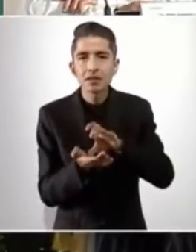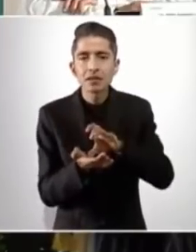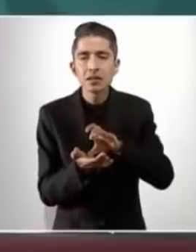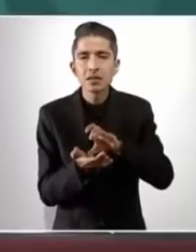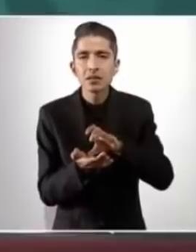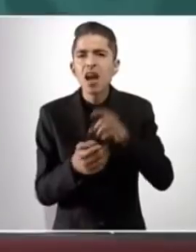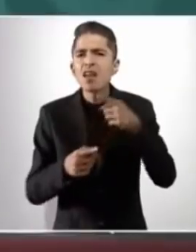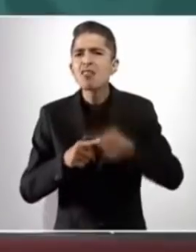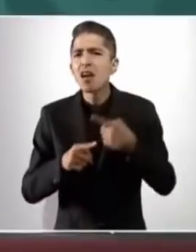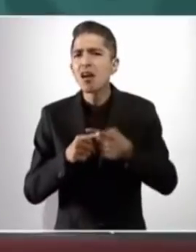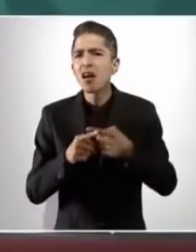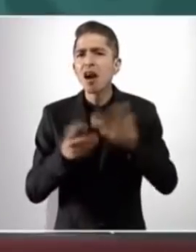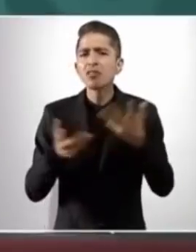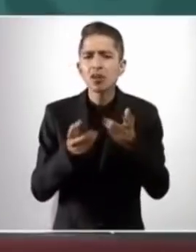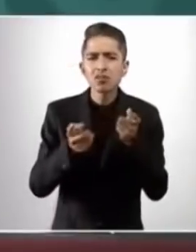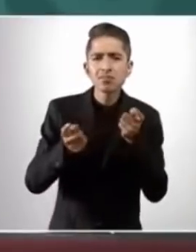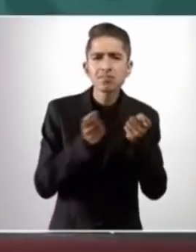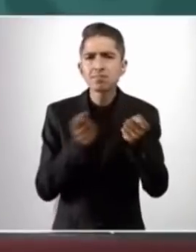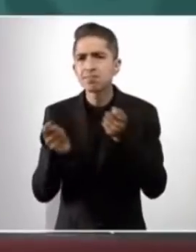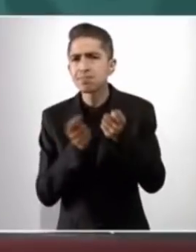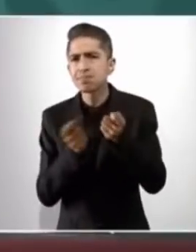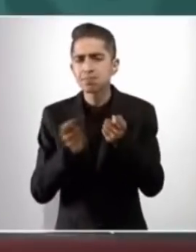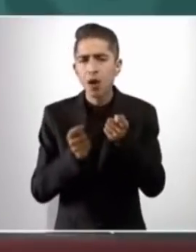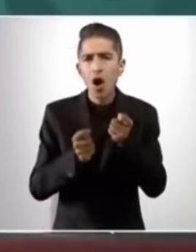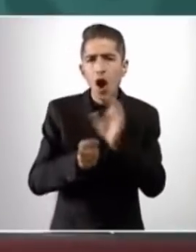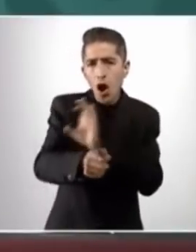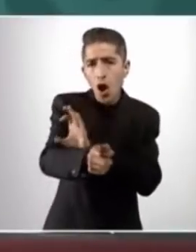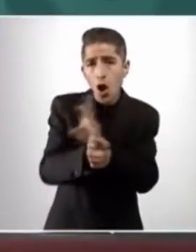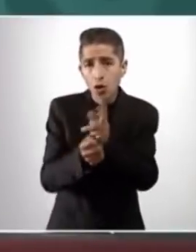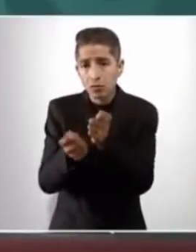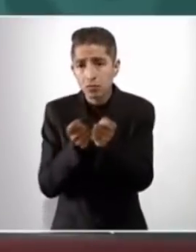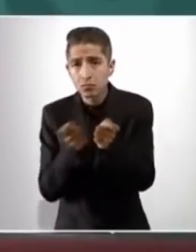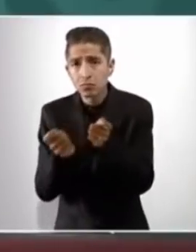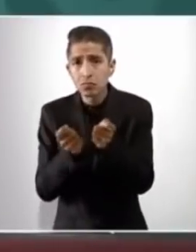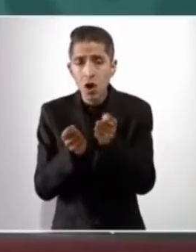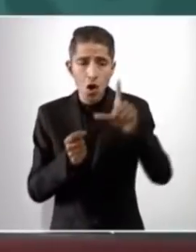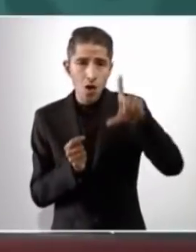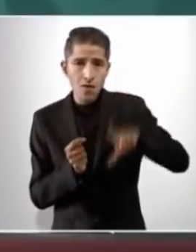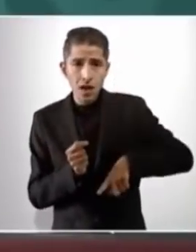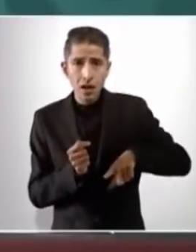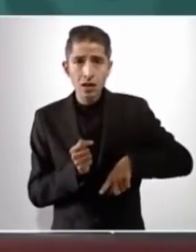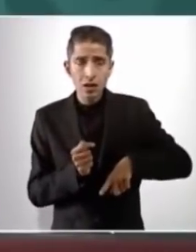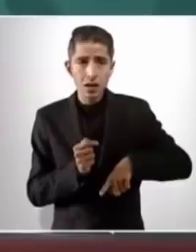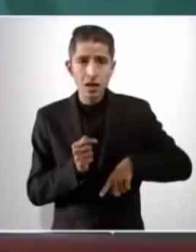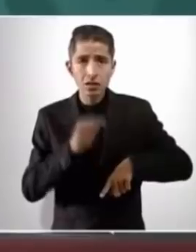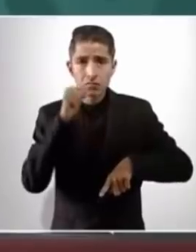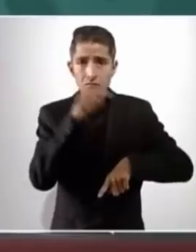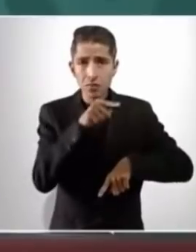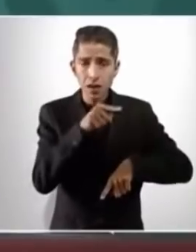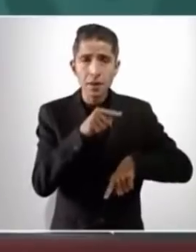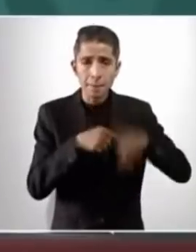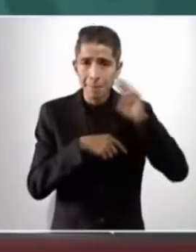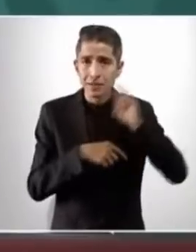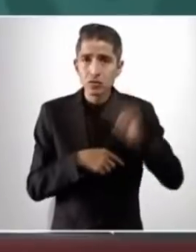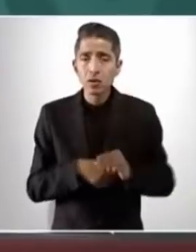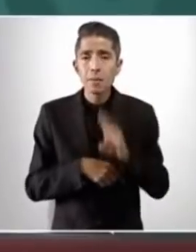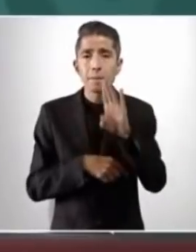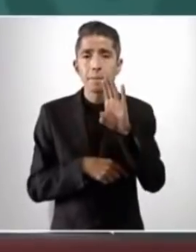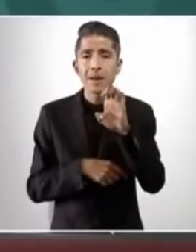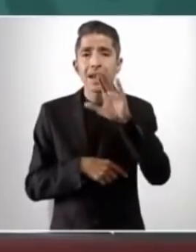manejado, coordinado por el gobernador de Michoacán. Las becas